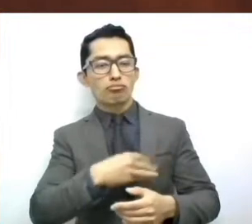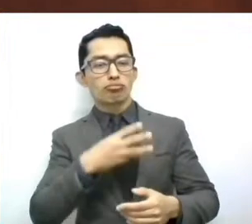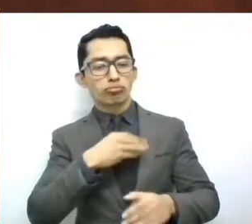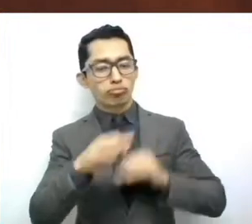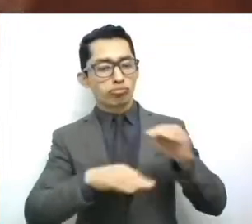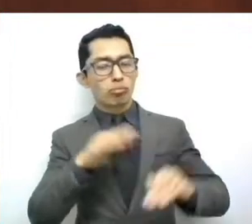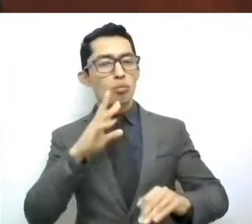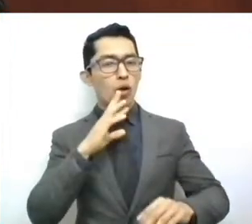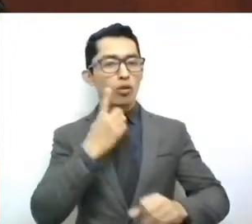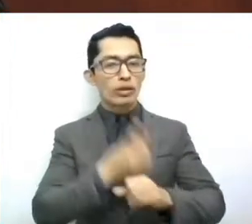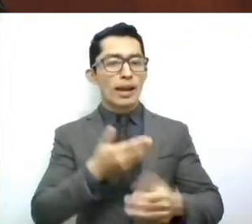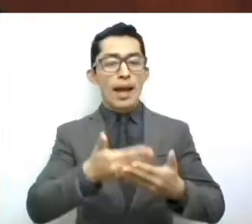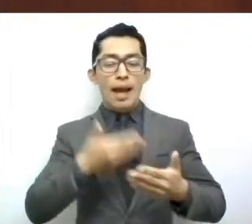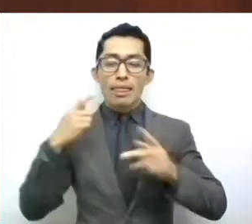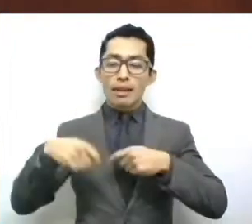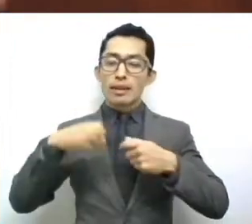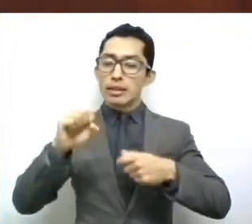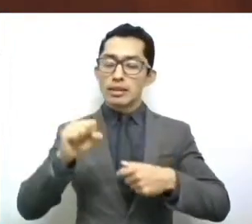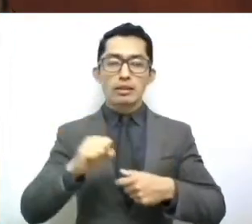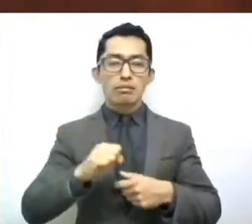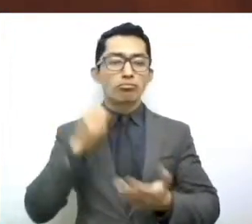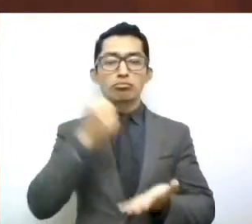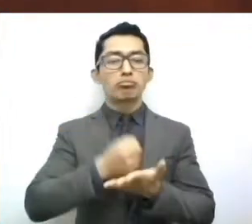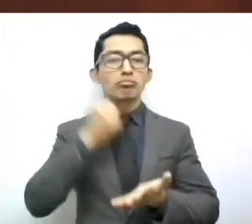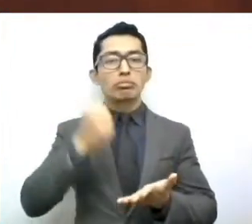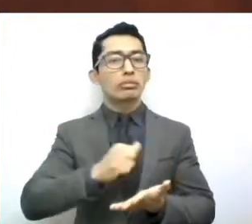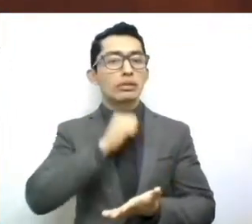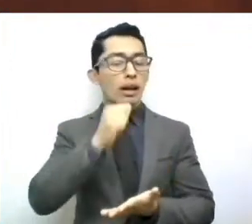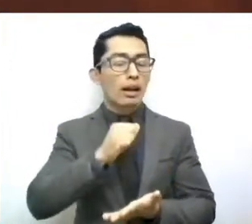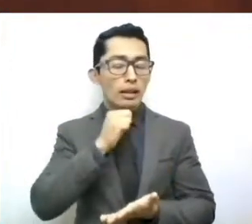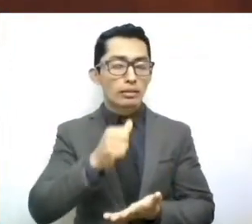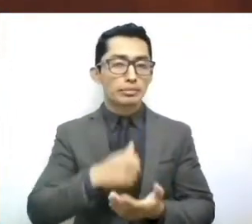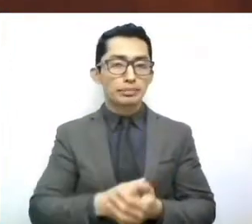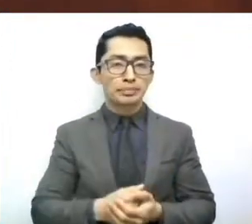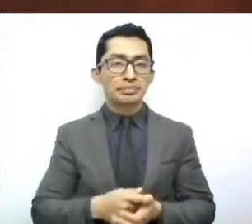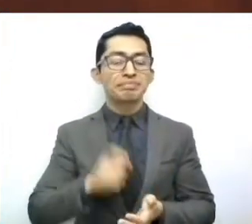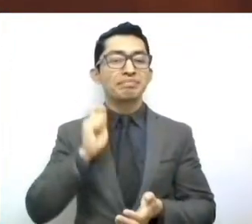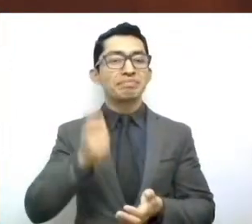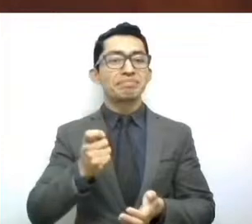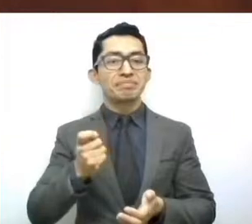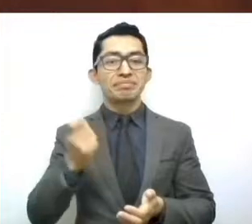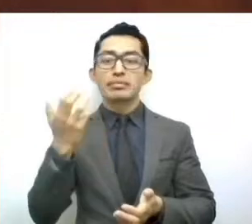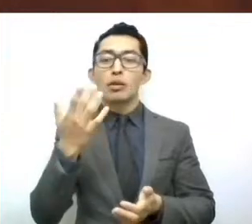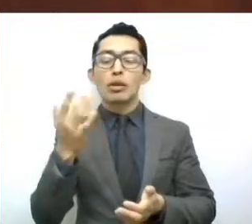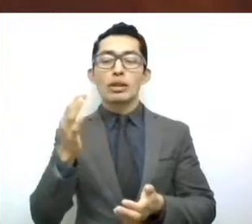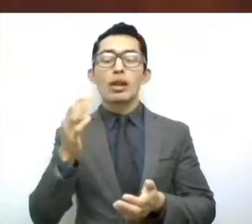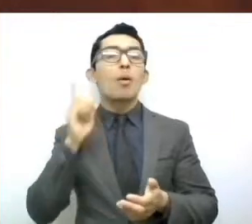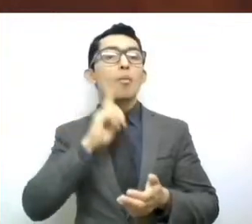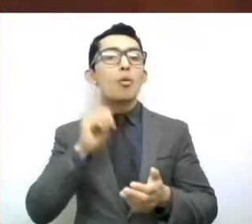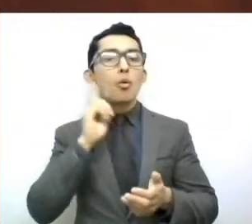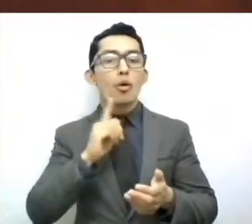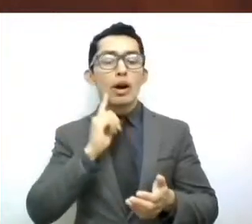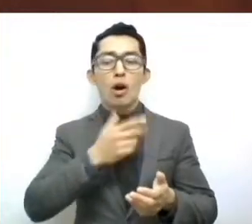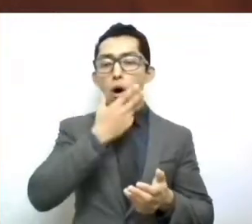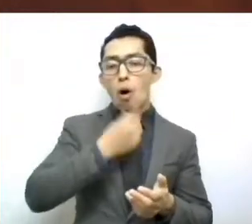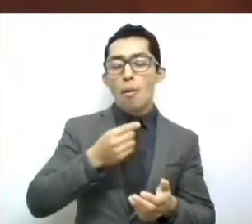legislatura. No se da la paridad sustantiva en las leyes.